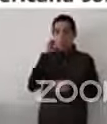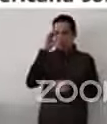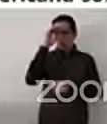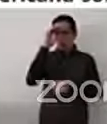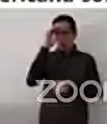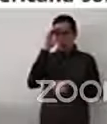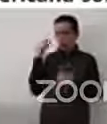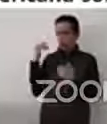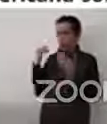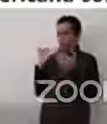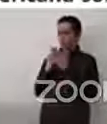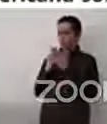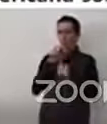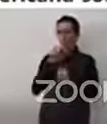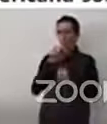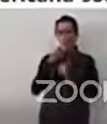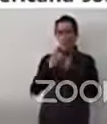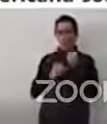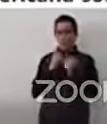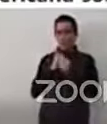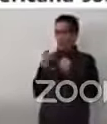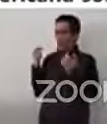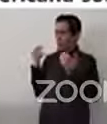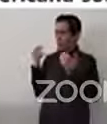aprobar un instrumento internacional?